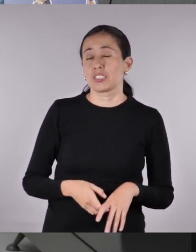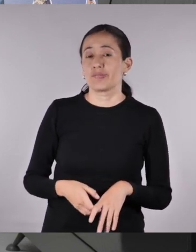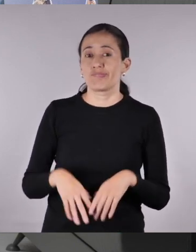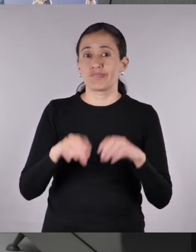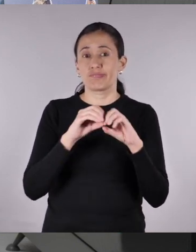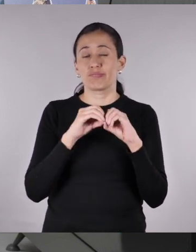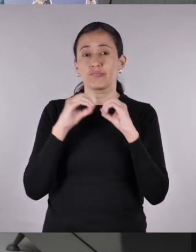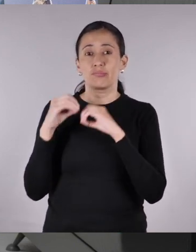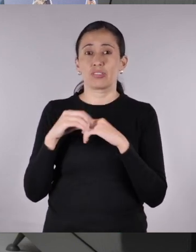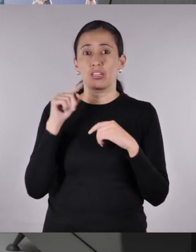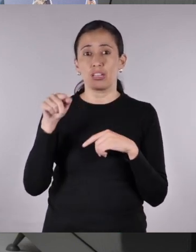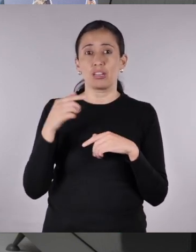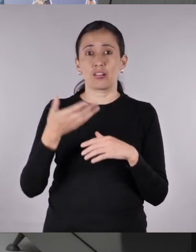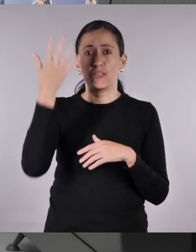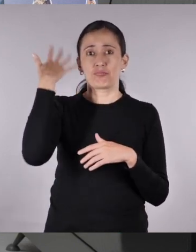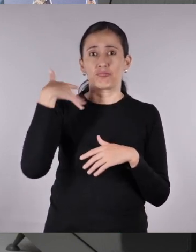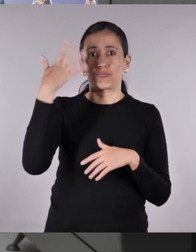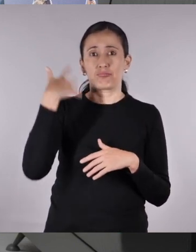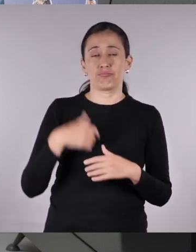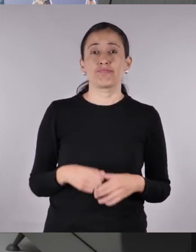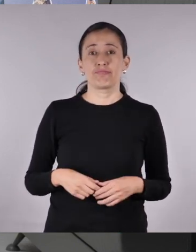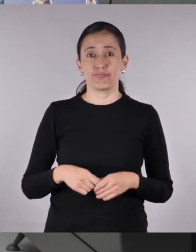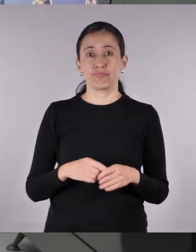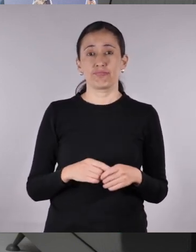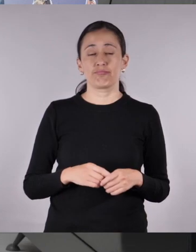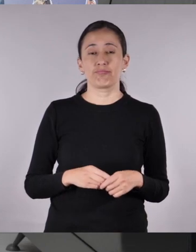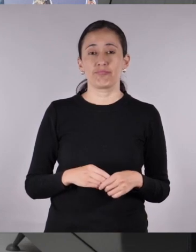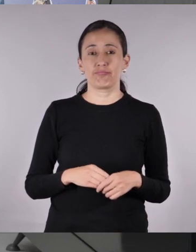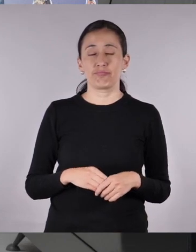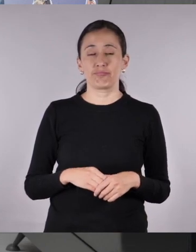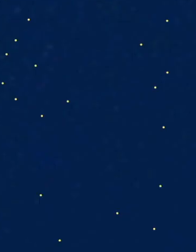Creo que los que organizaron este concurso están atrapados en el pasado.